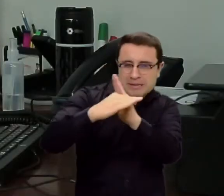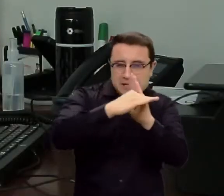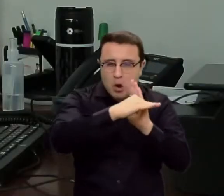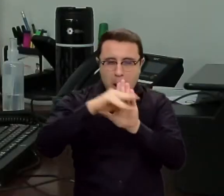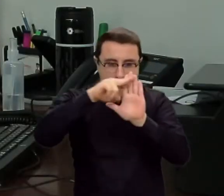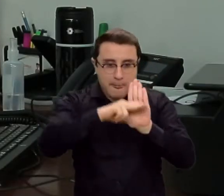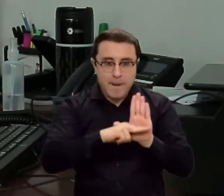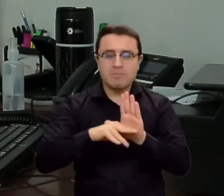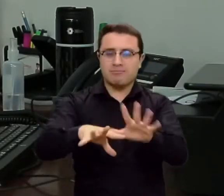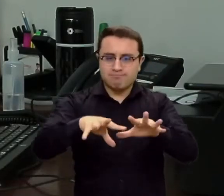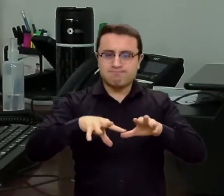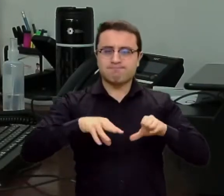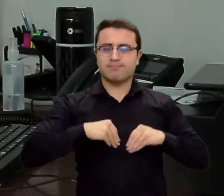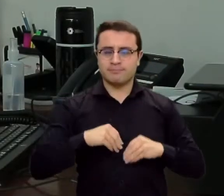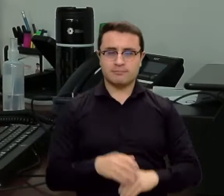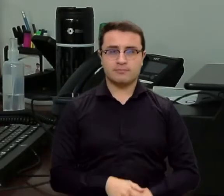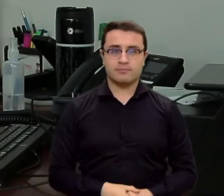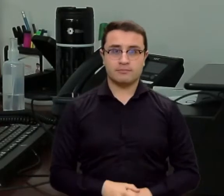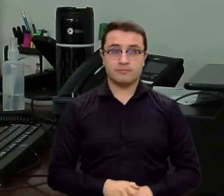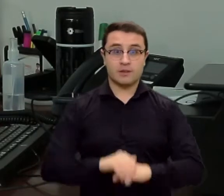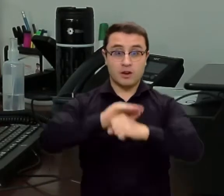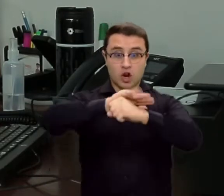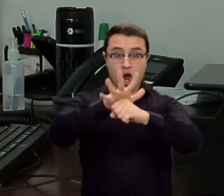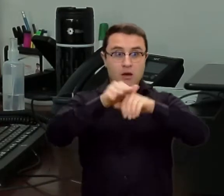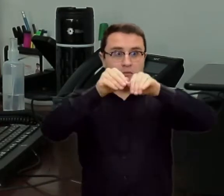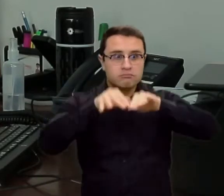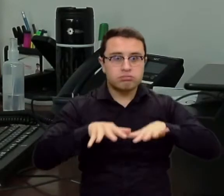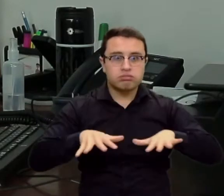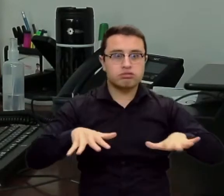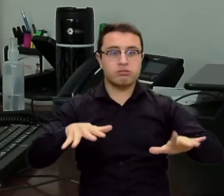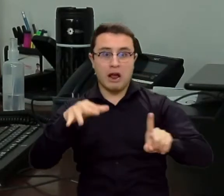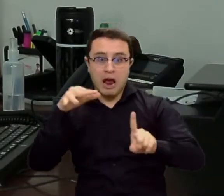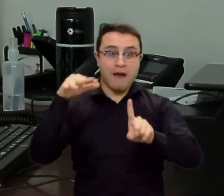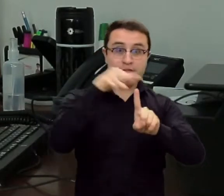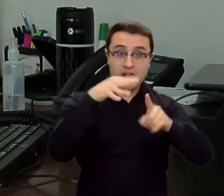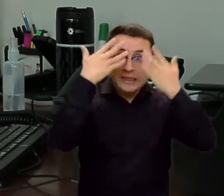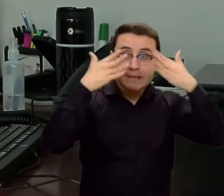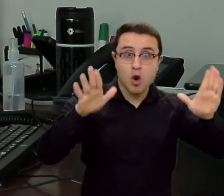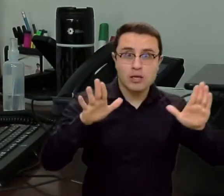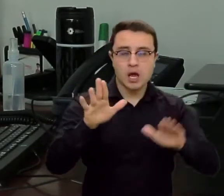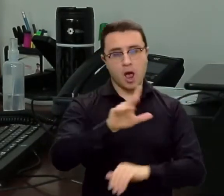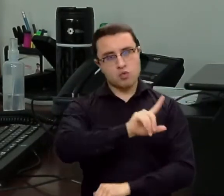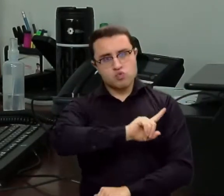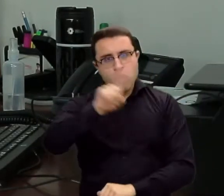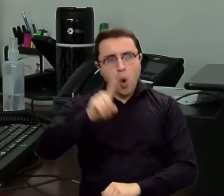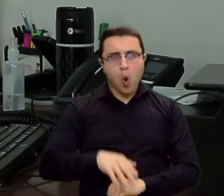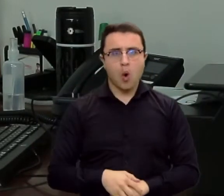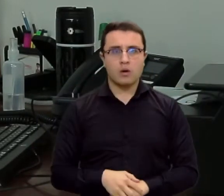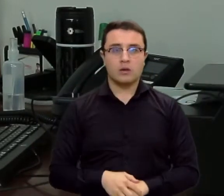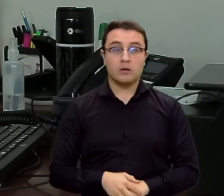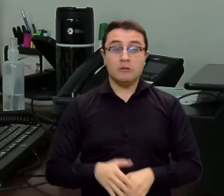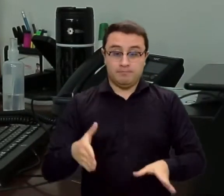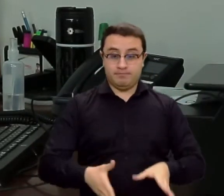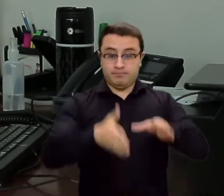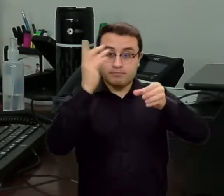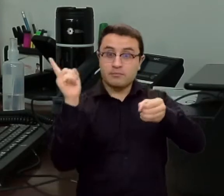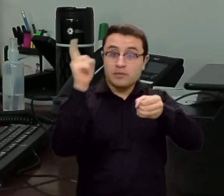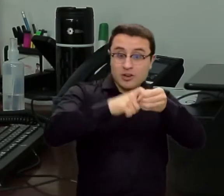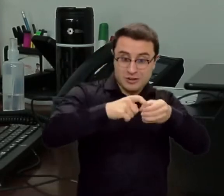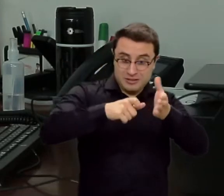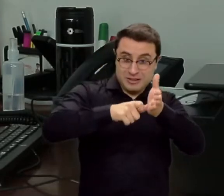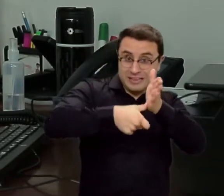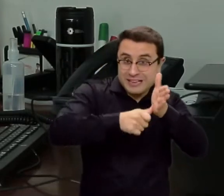COVID no puede afectar la democracia. La Registraduría Nacional del siglo XXI